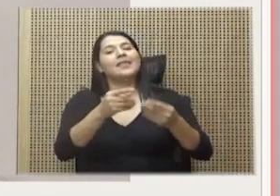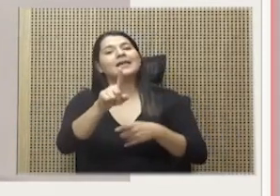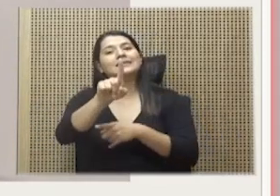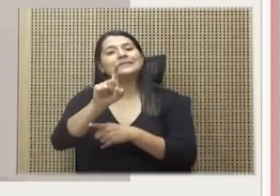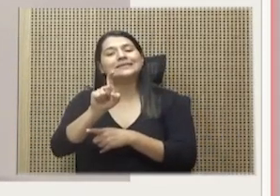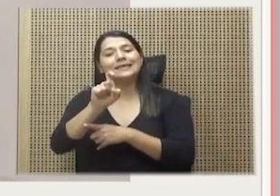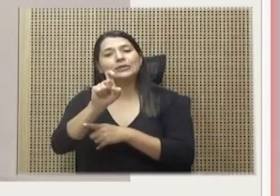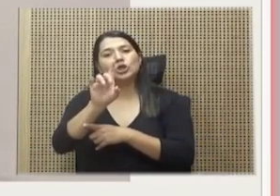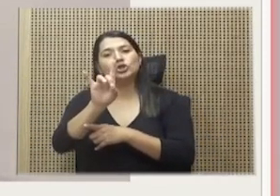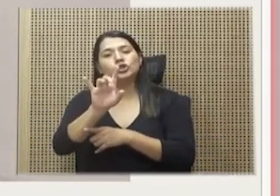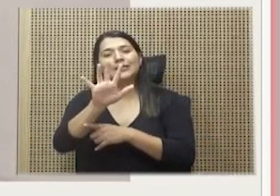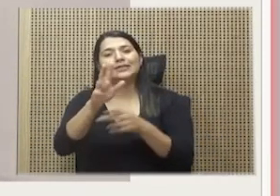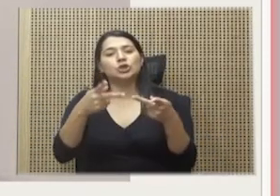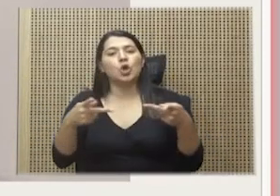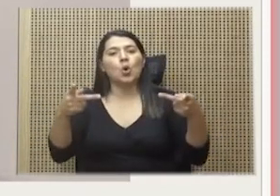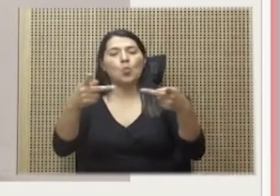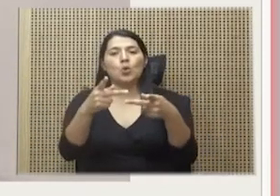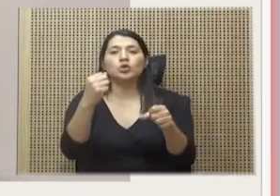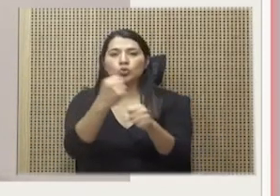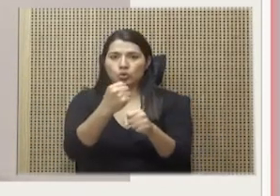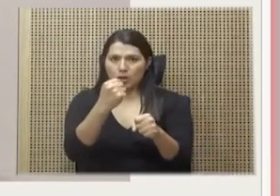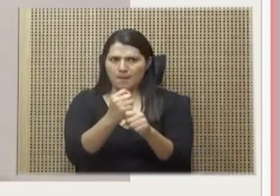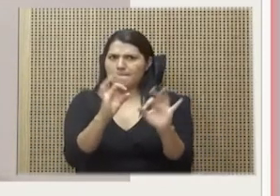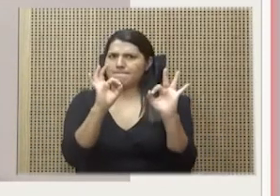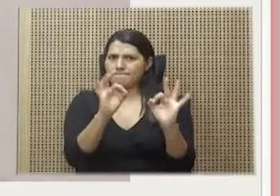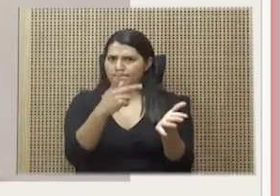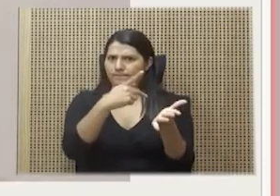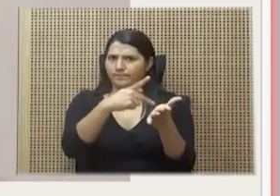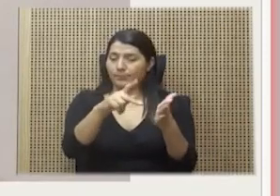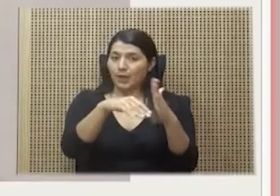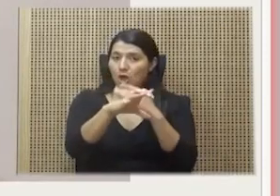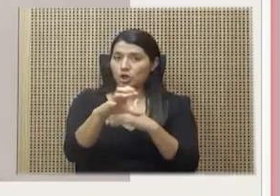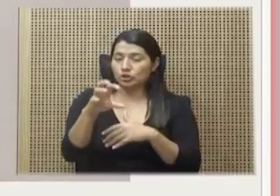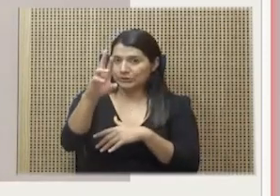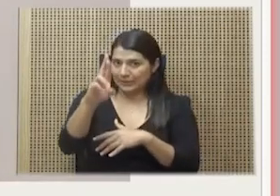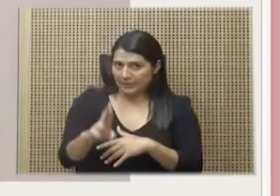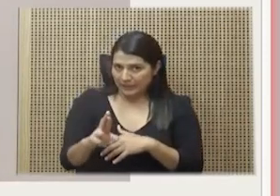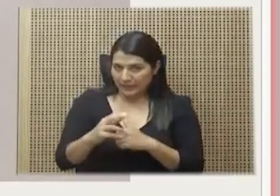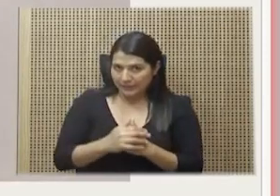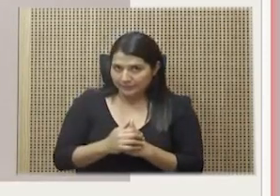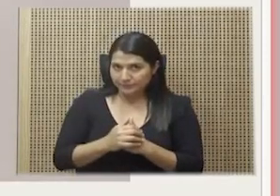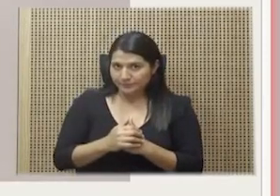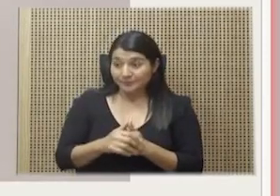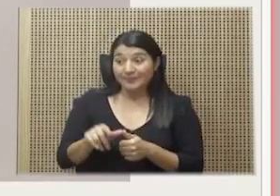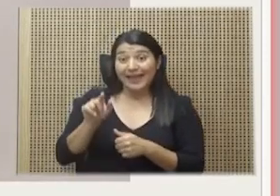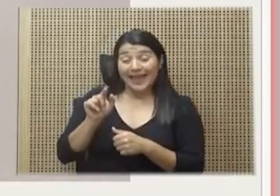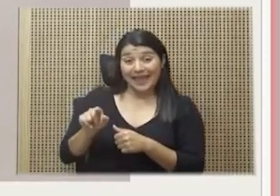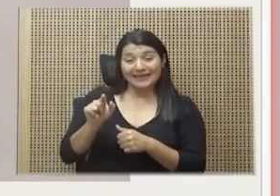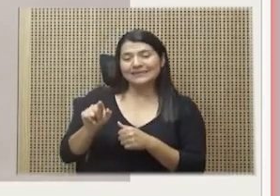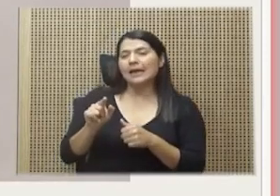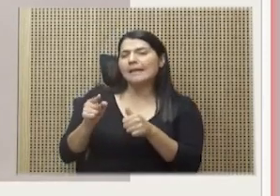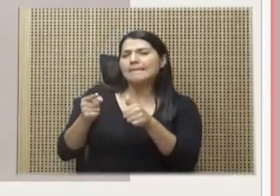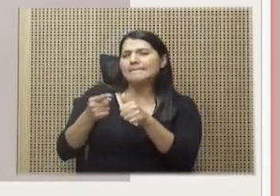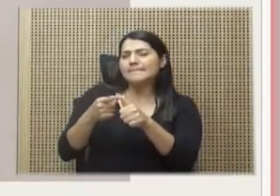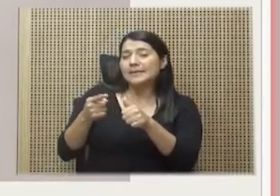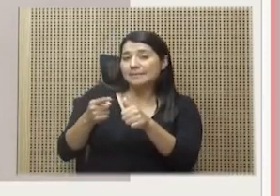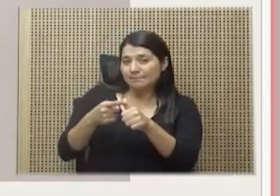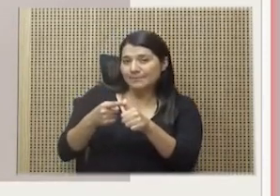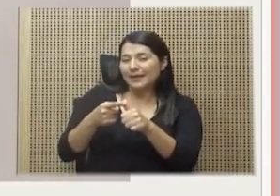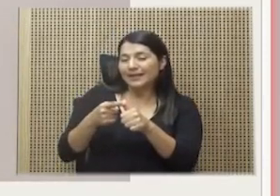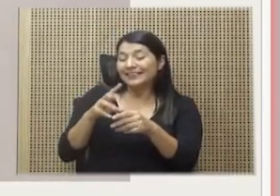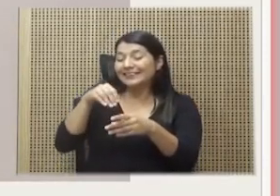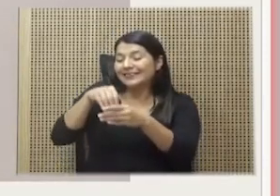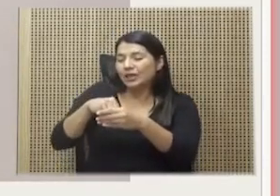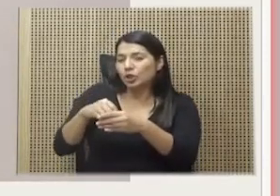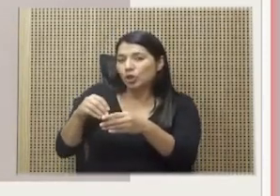altamente remunerados en nuestro país. Ellos son una de las primeras 10 empresas